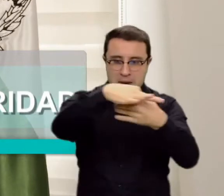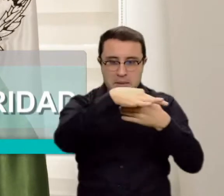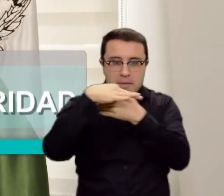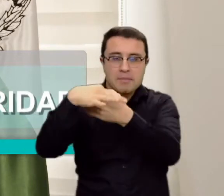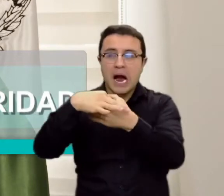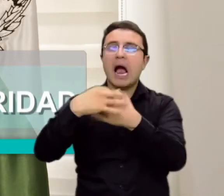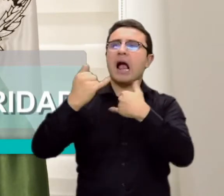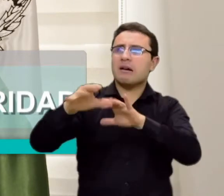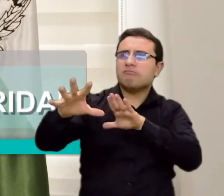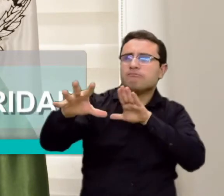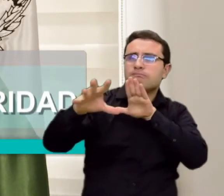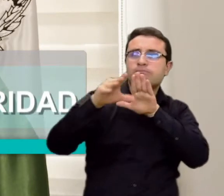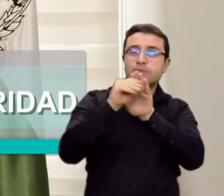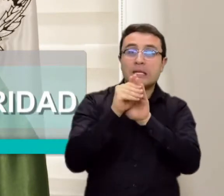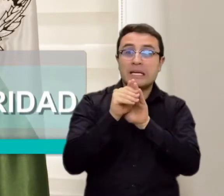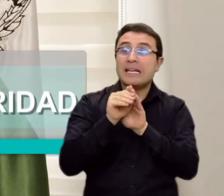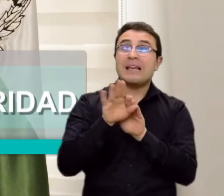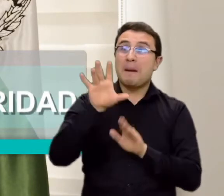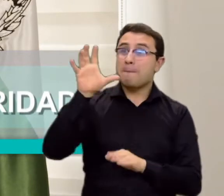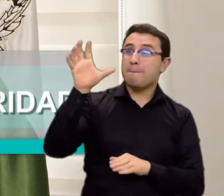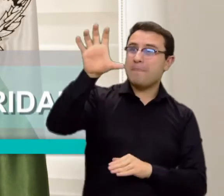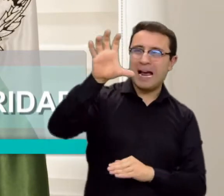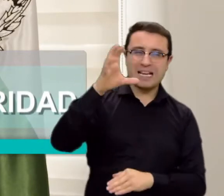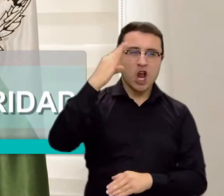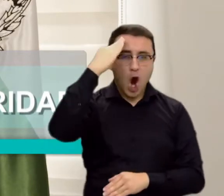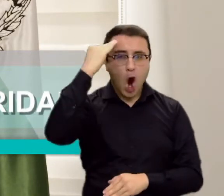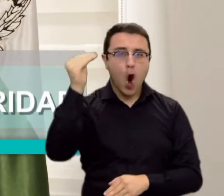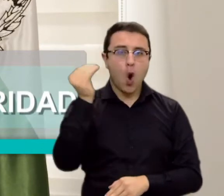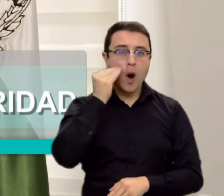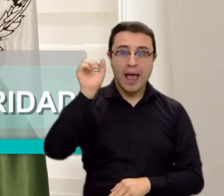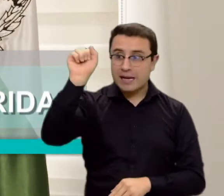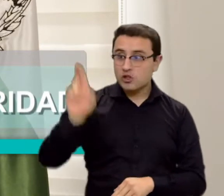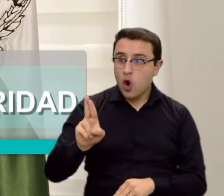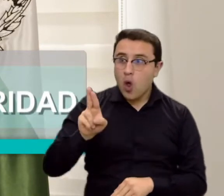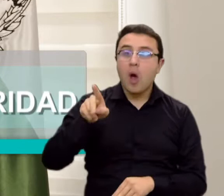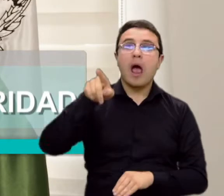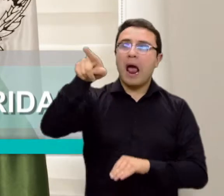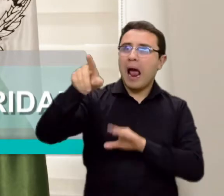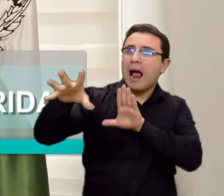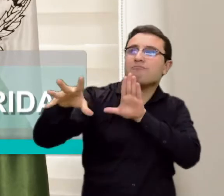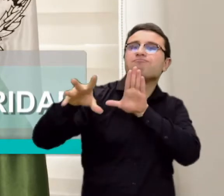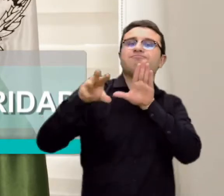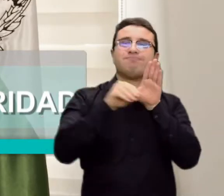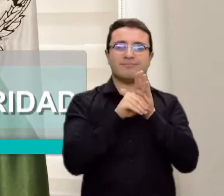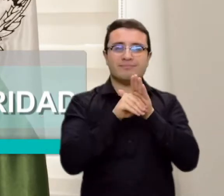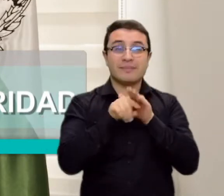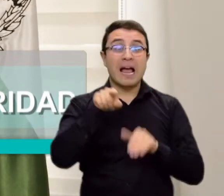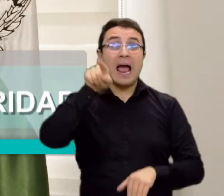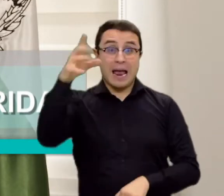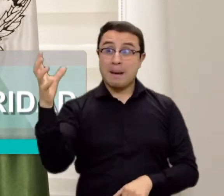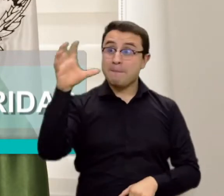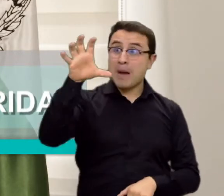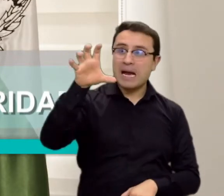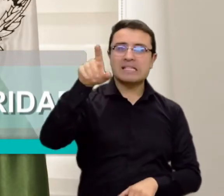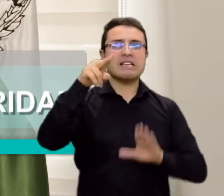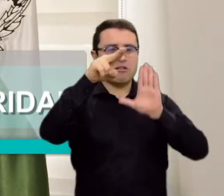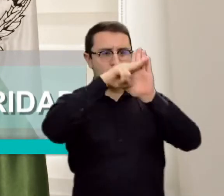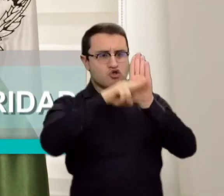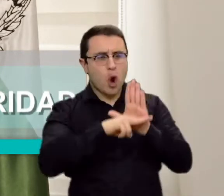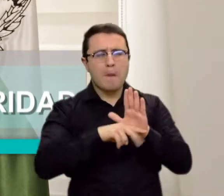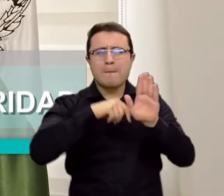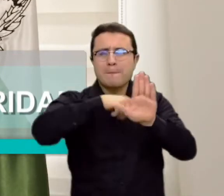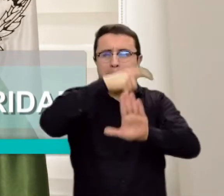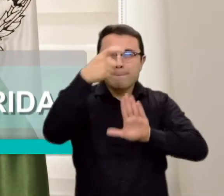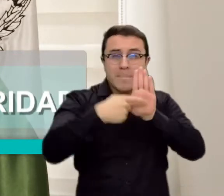electorales. Y encontramos en el ejemplo de Corea del Sur, un gran par de nuestros en materia electoral, donde nos